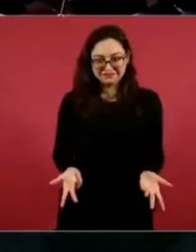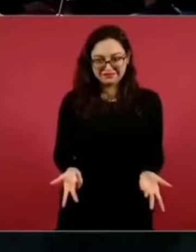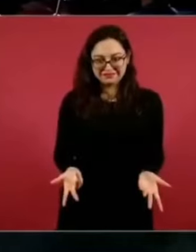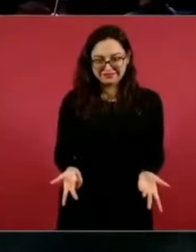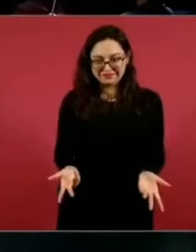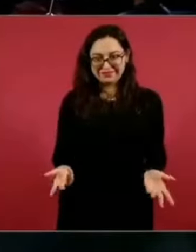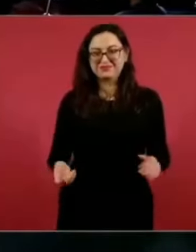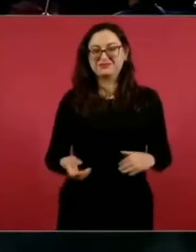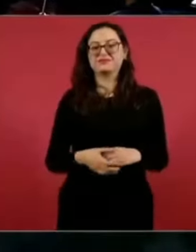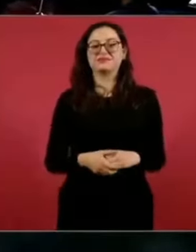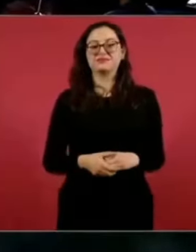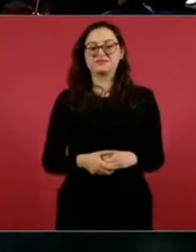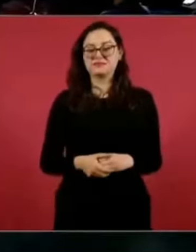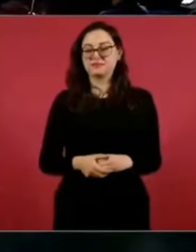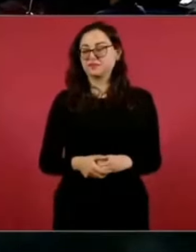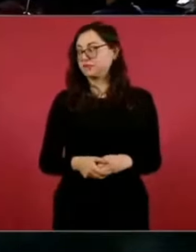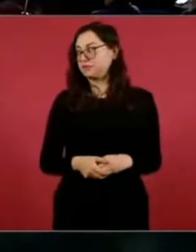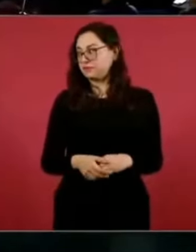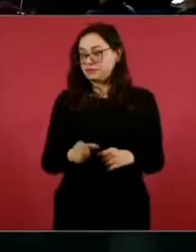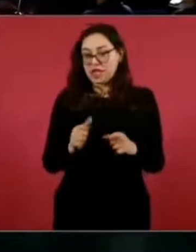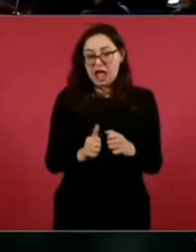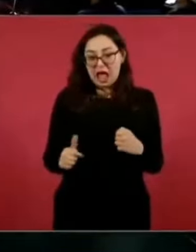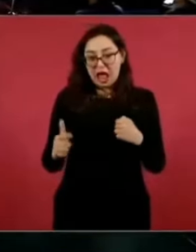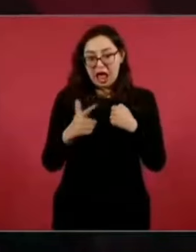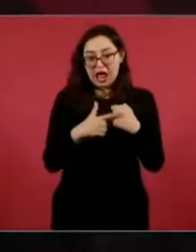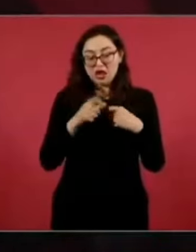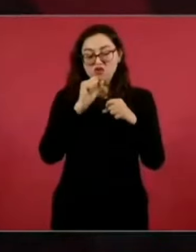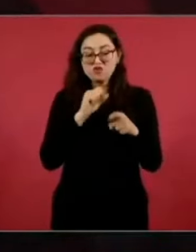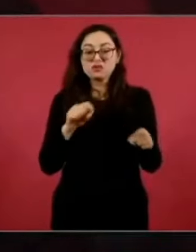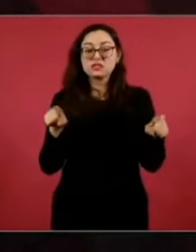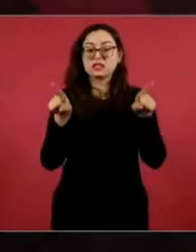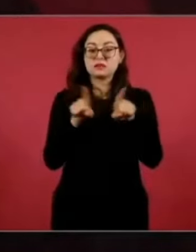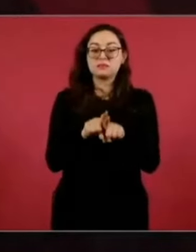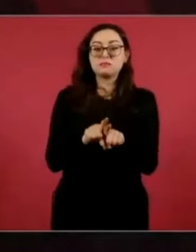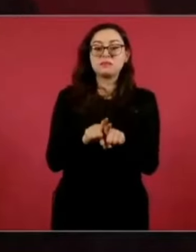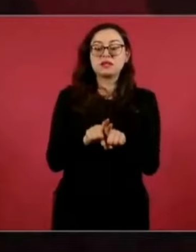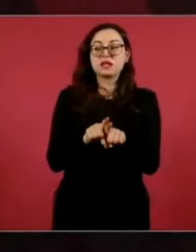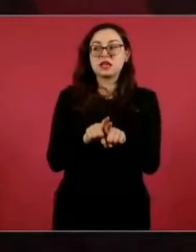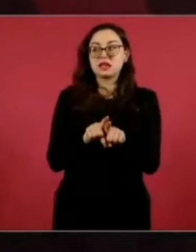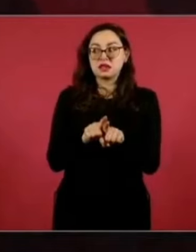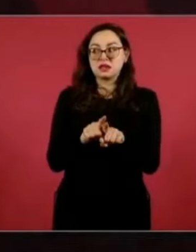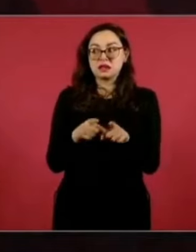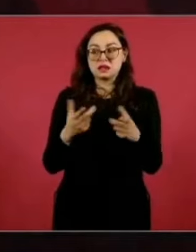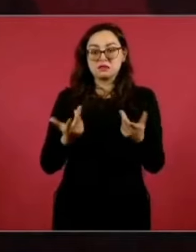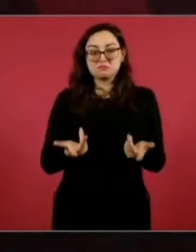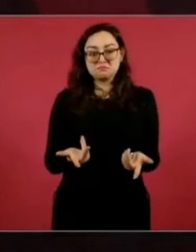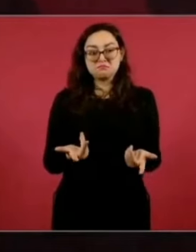y hay algo también que